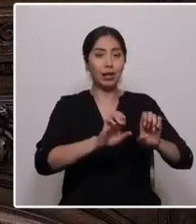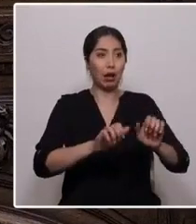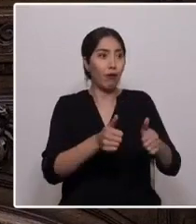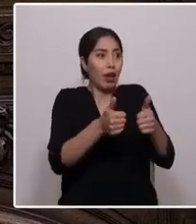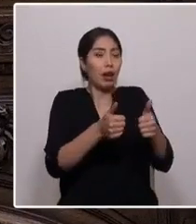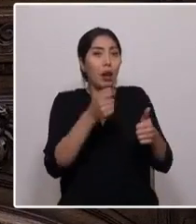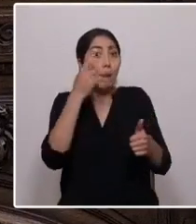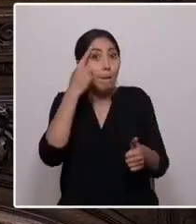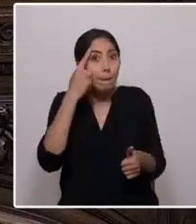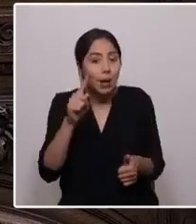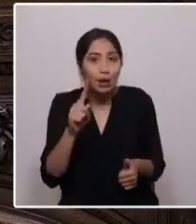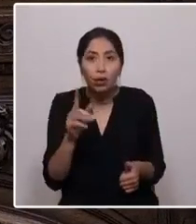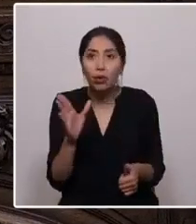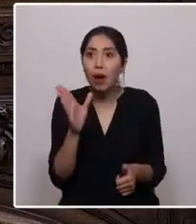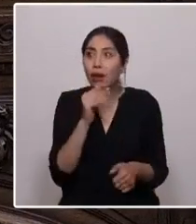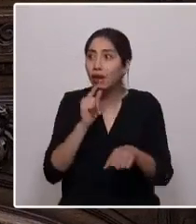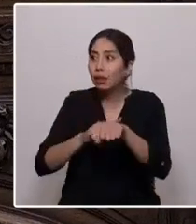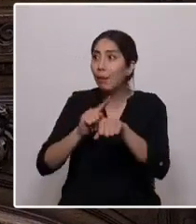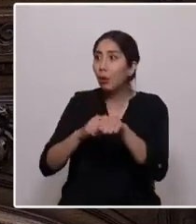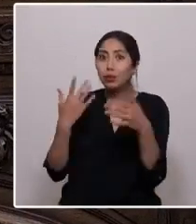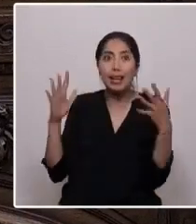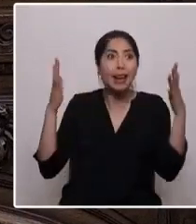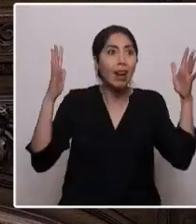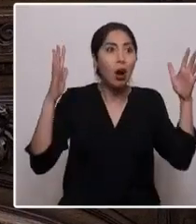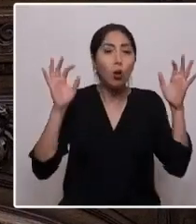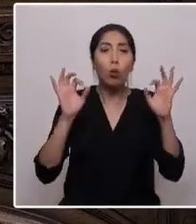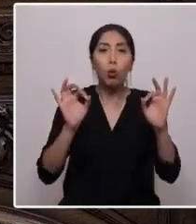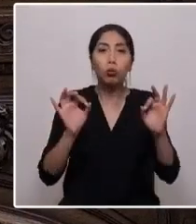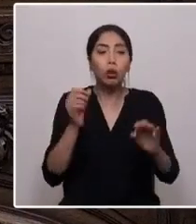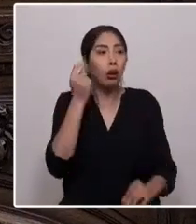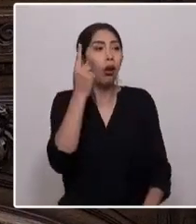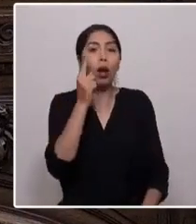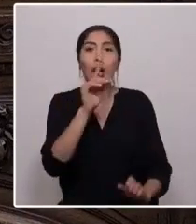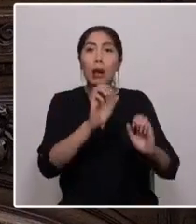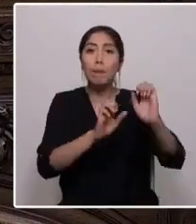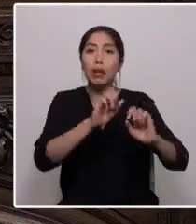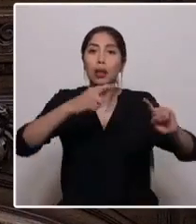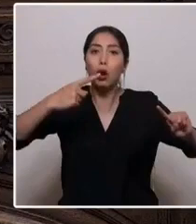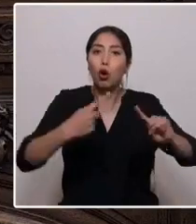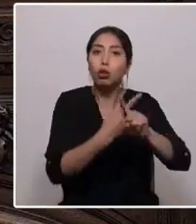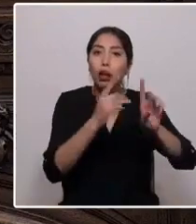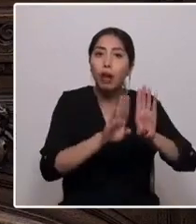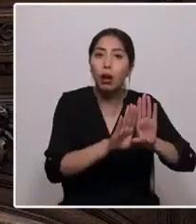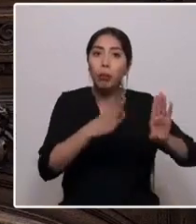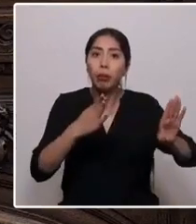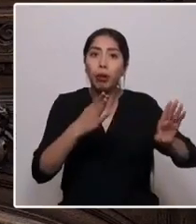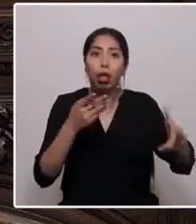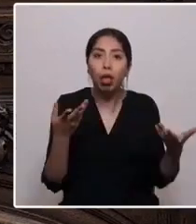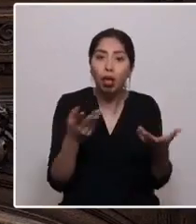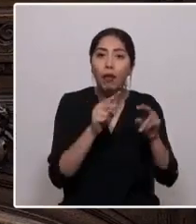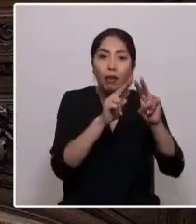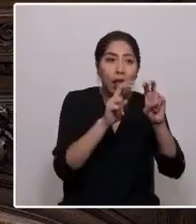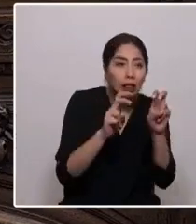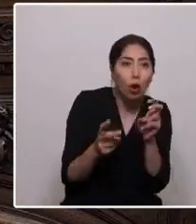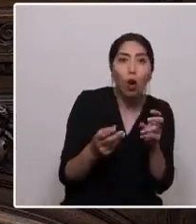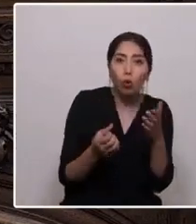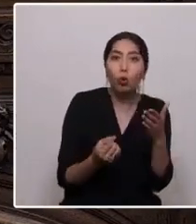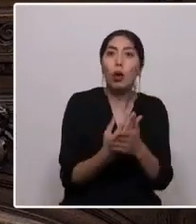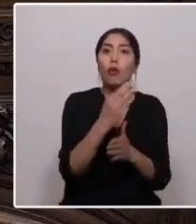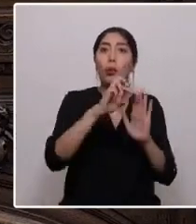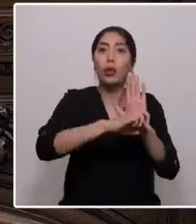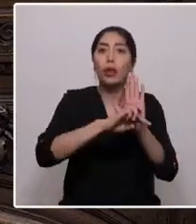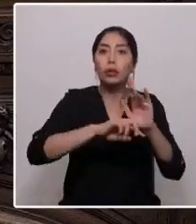no habíamos tenido tiempo siquiera de celebrar cuando nos enteramos de que la empresa nuevamente estaba haciendo sondajes y anunciando un nuevo proyecto.